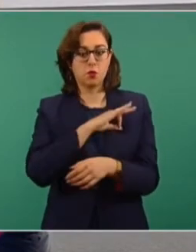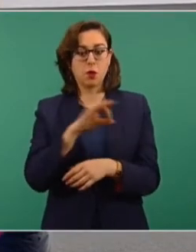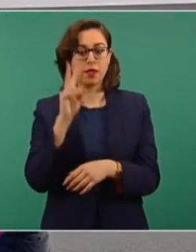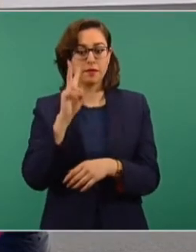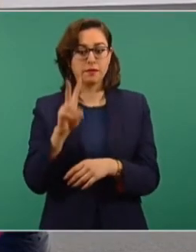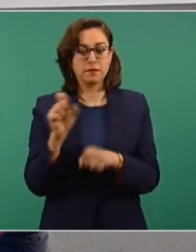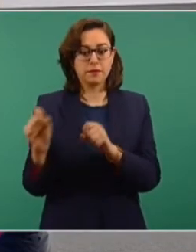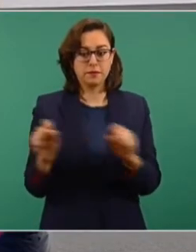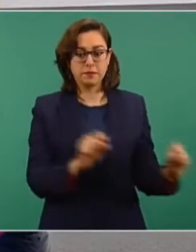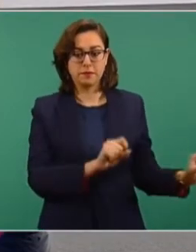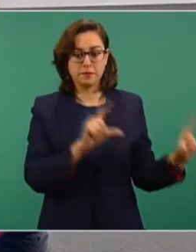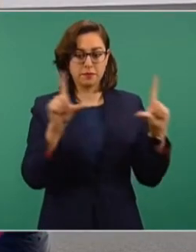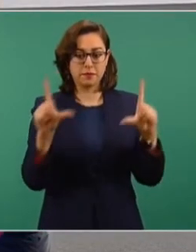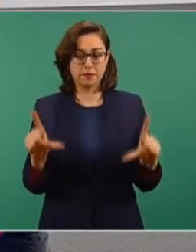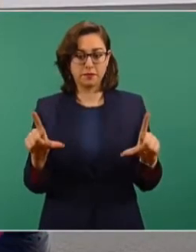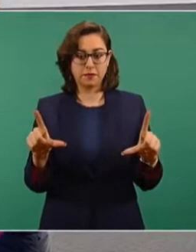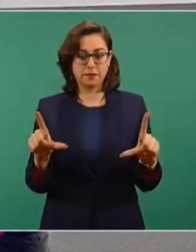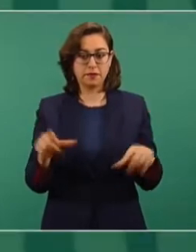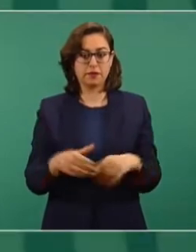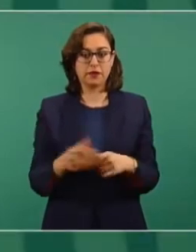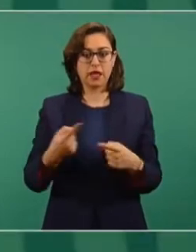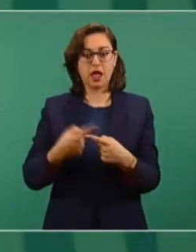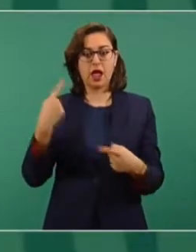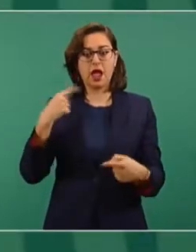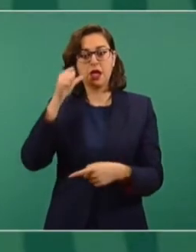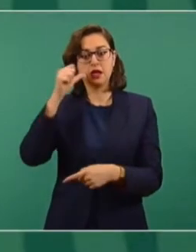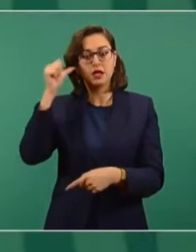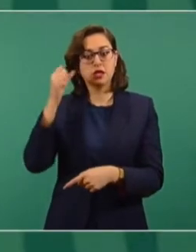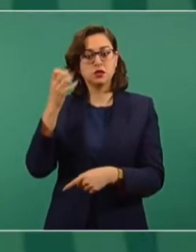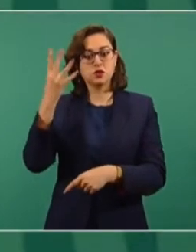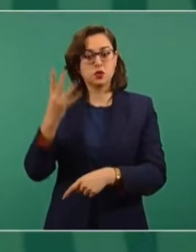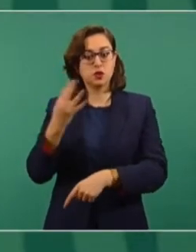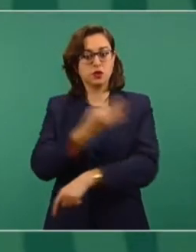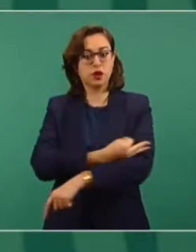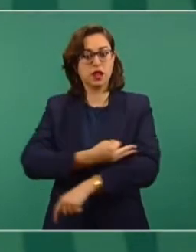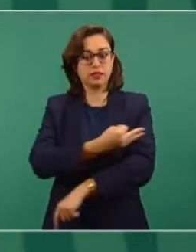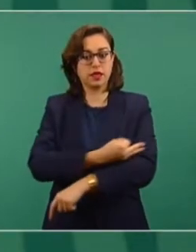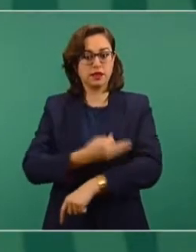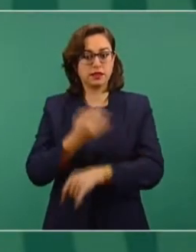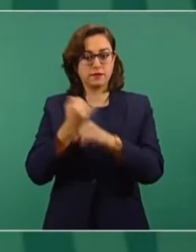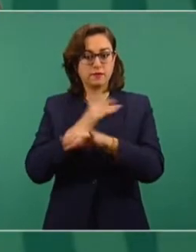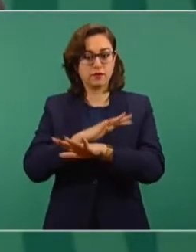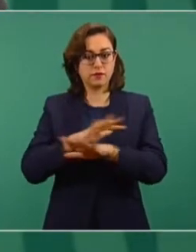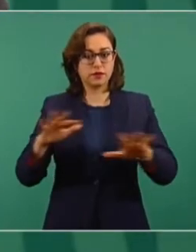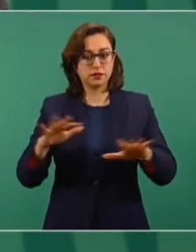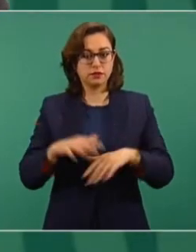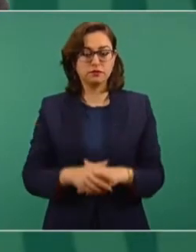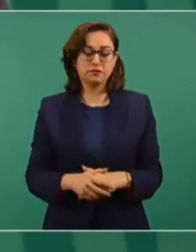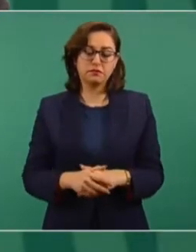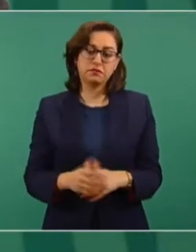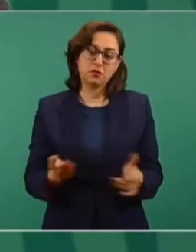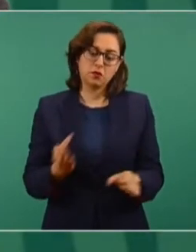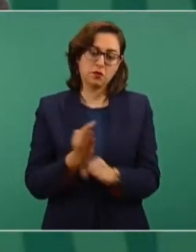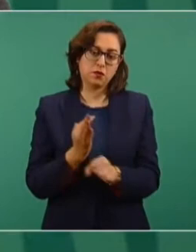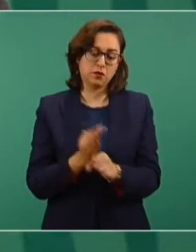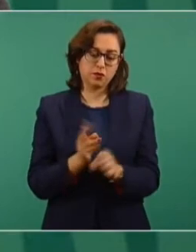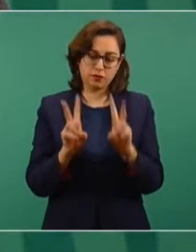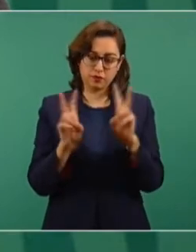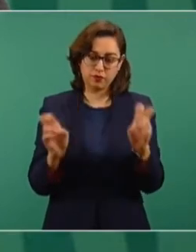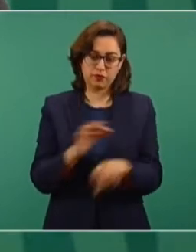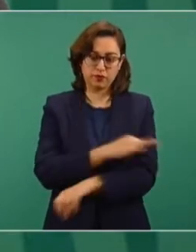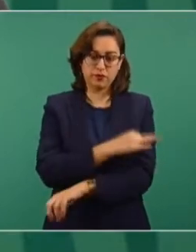el corte de las cuatro de la tarde del número de vacunados. Ya que estamos tratando este